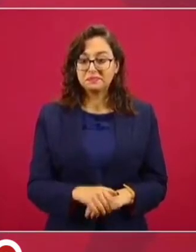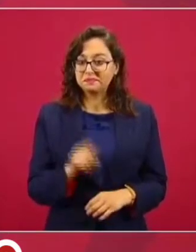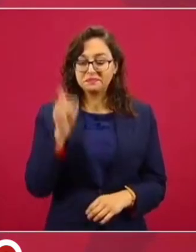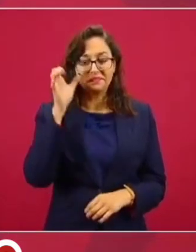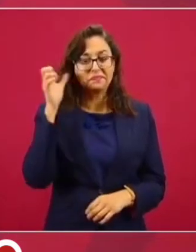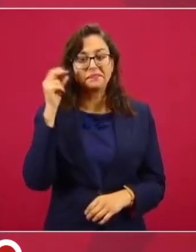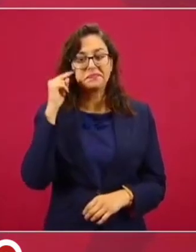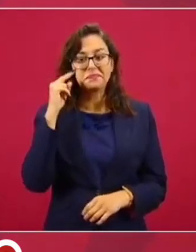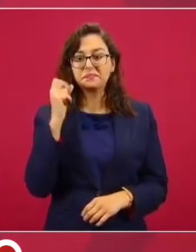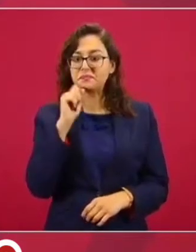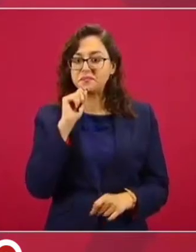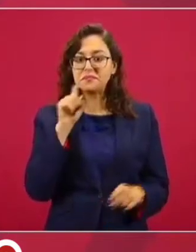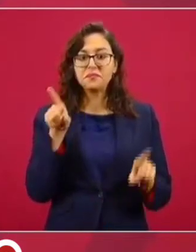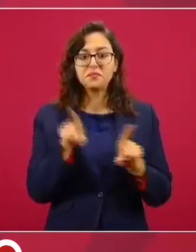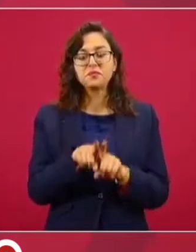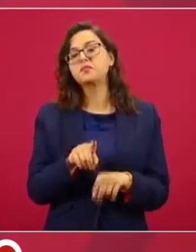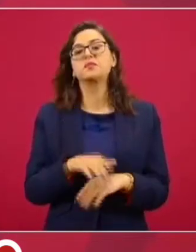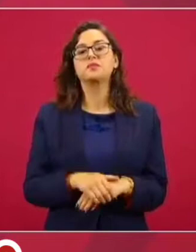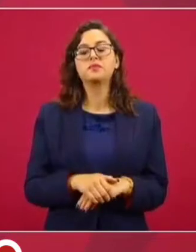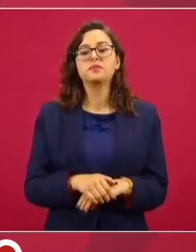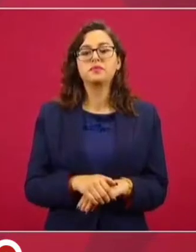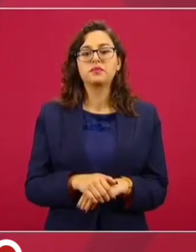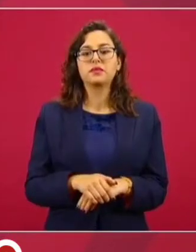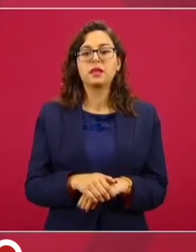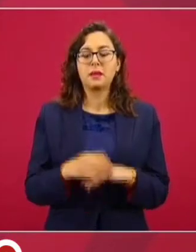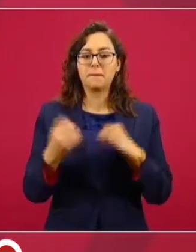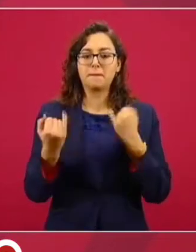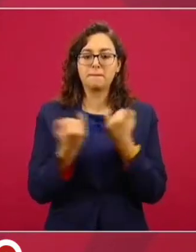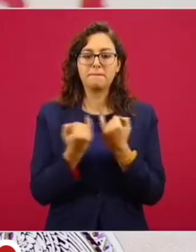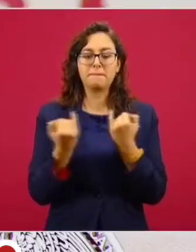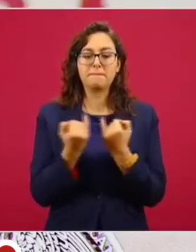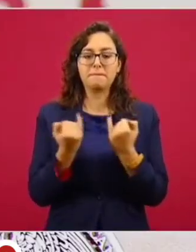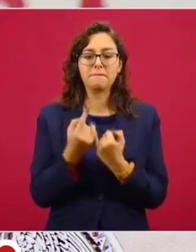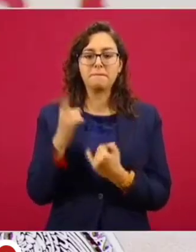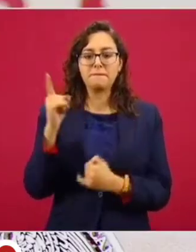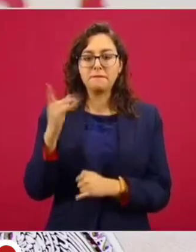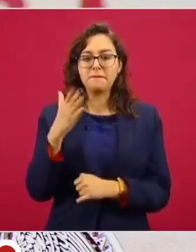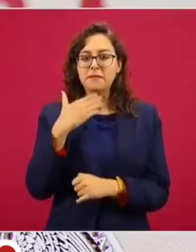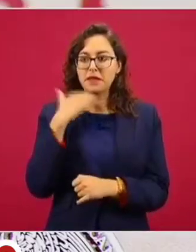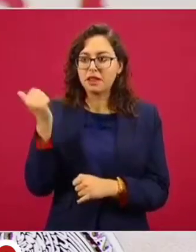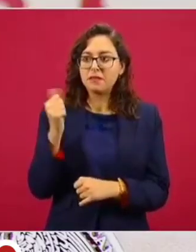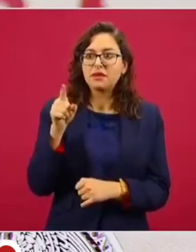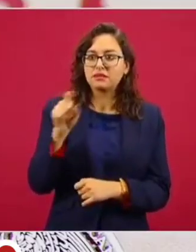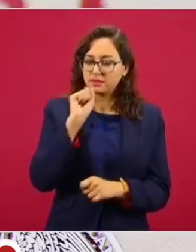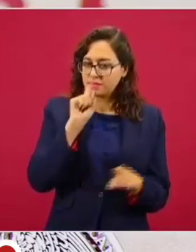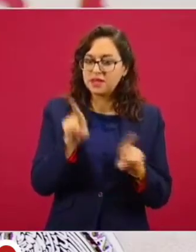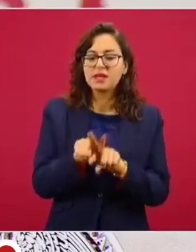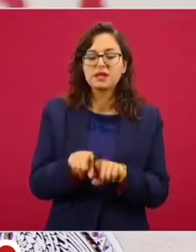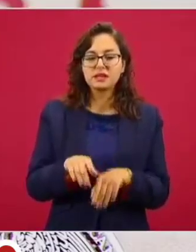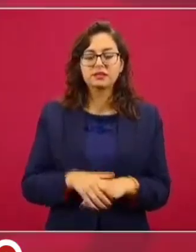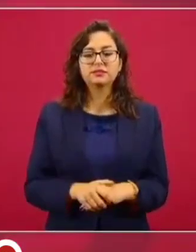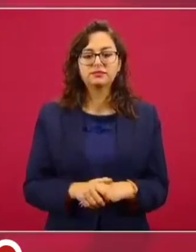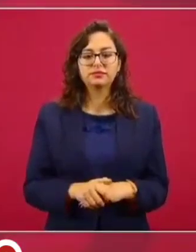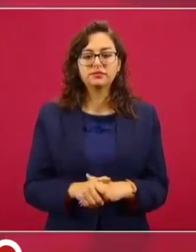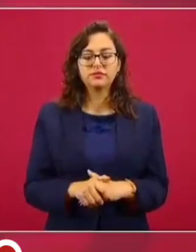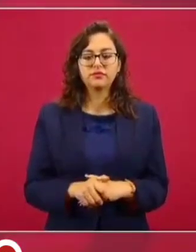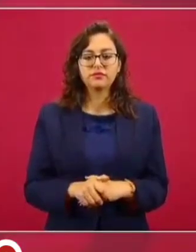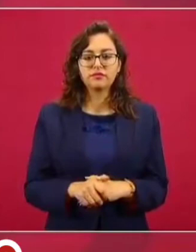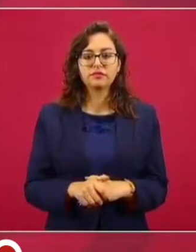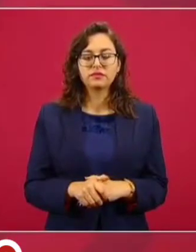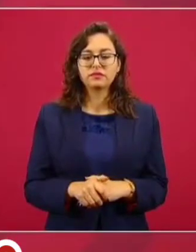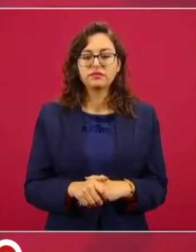la canciller Merkel también es grande, canciller de